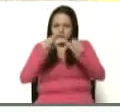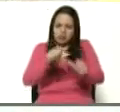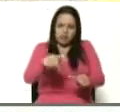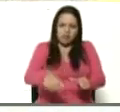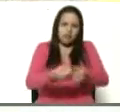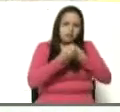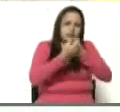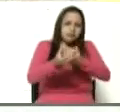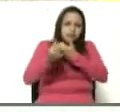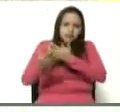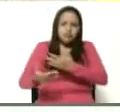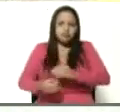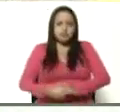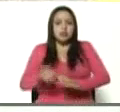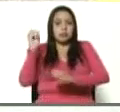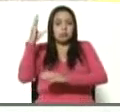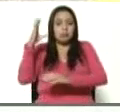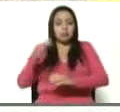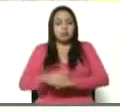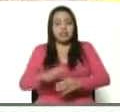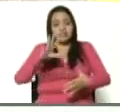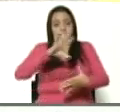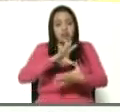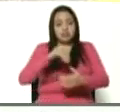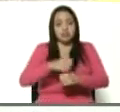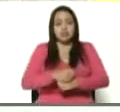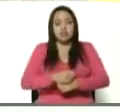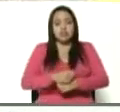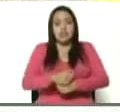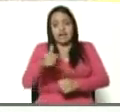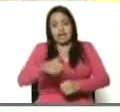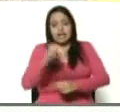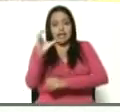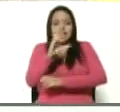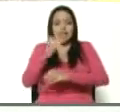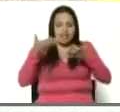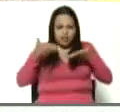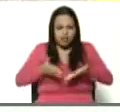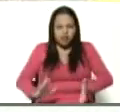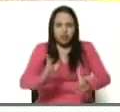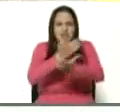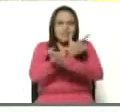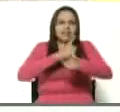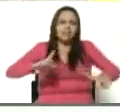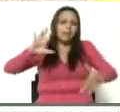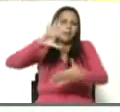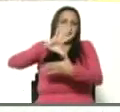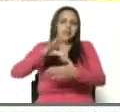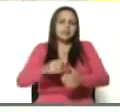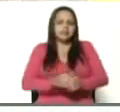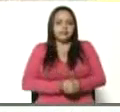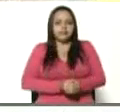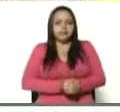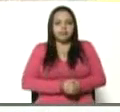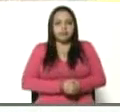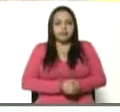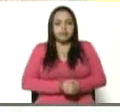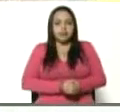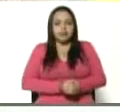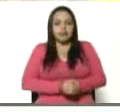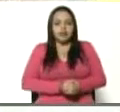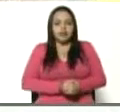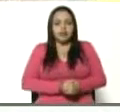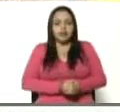para la cumbre iberoamericana desde Caracas. La cuna de los libertadores de América. Nada más y nada menos.